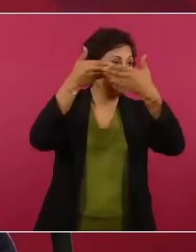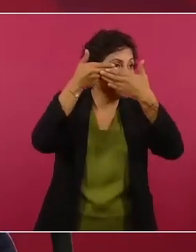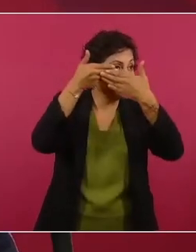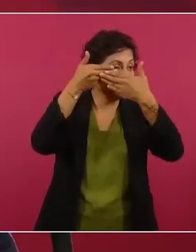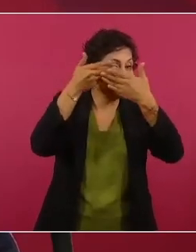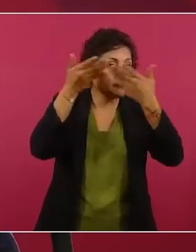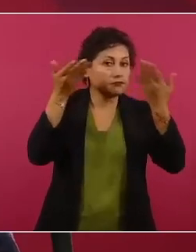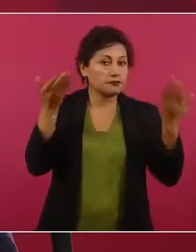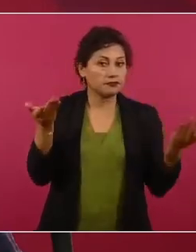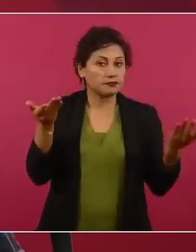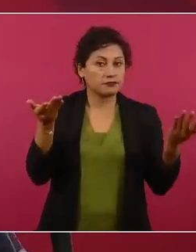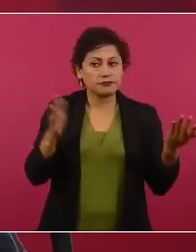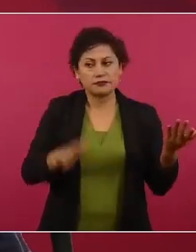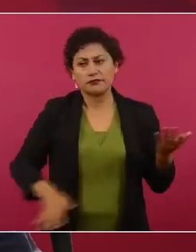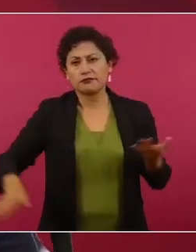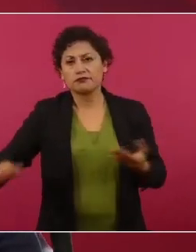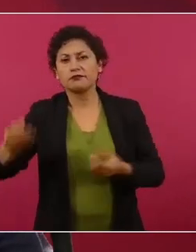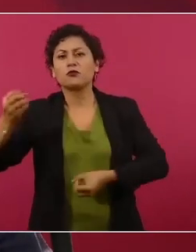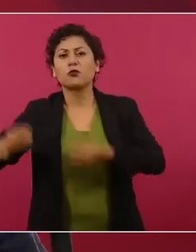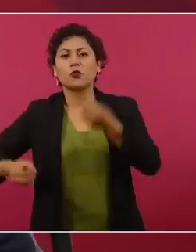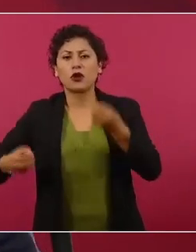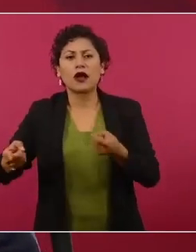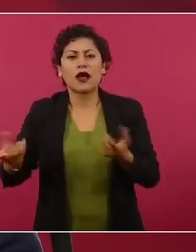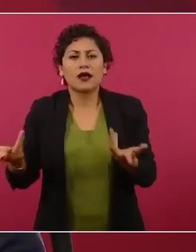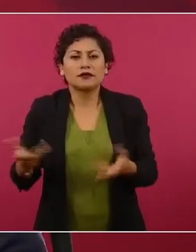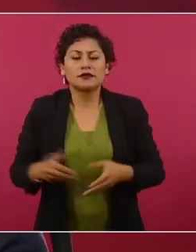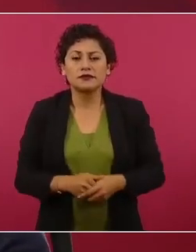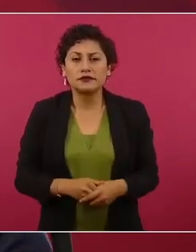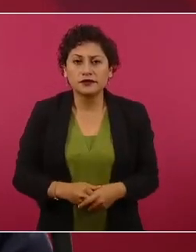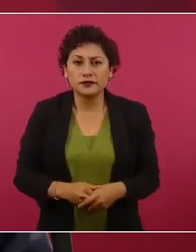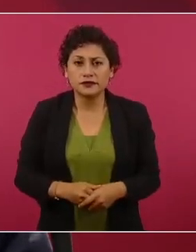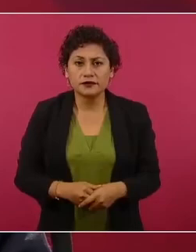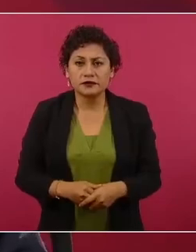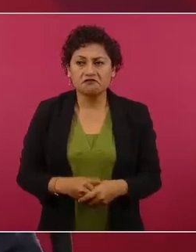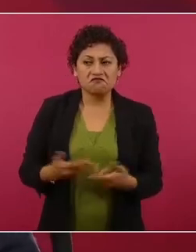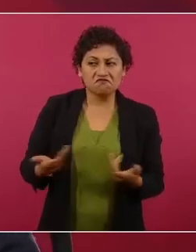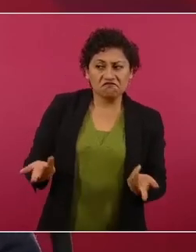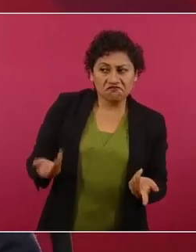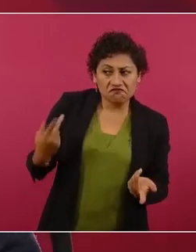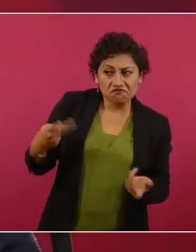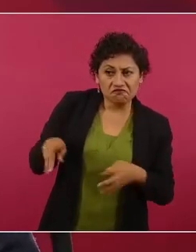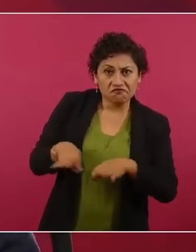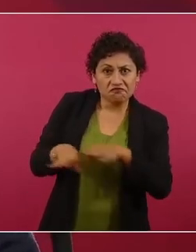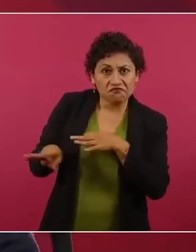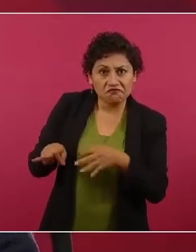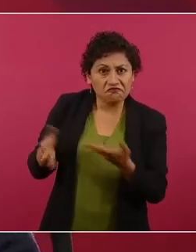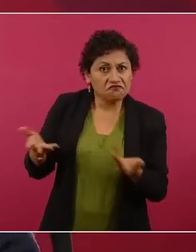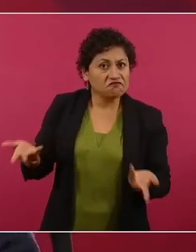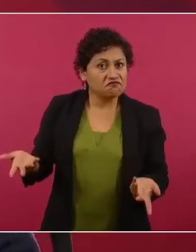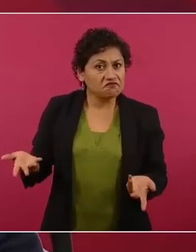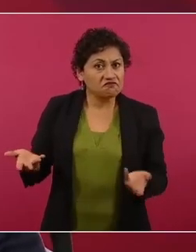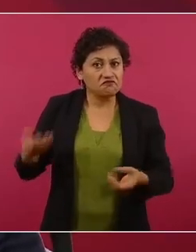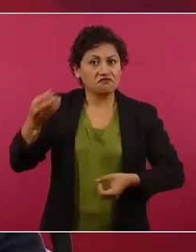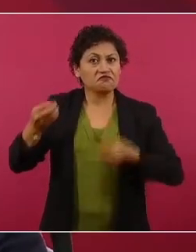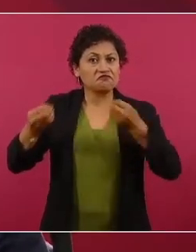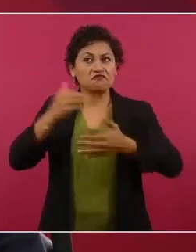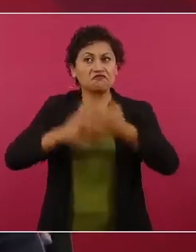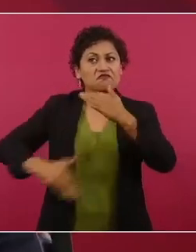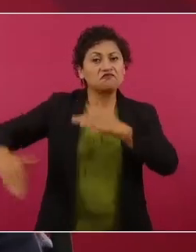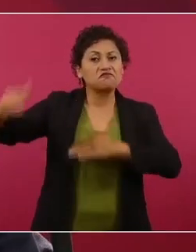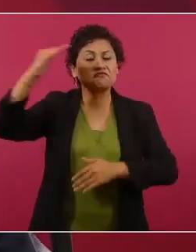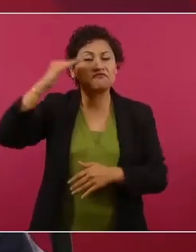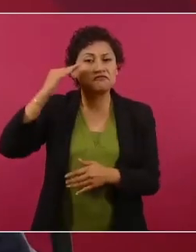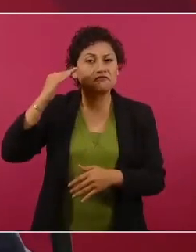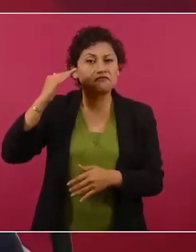¿qué hacían los jueces? ¿Qué hacían los magistrados, los ministros? Ni se sabía